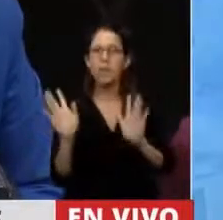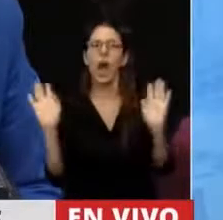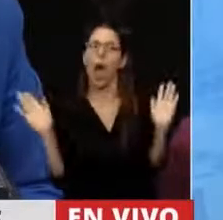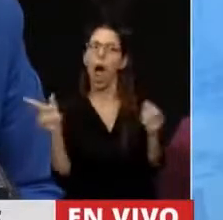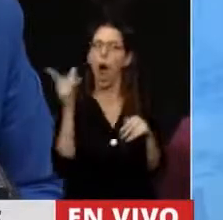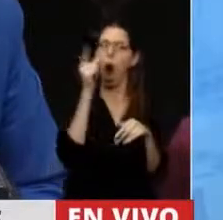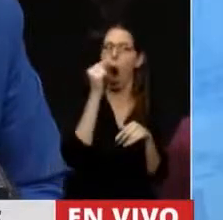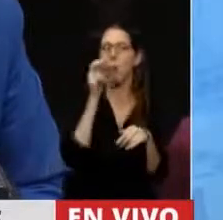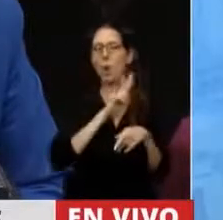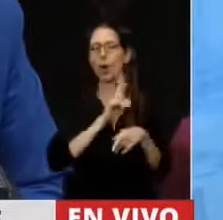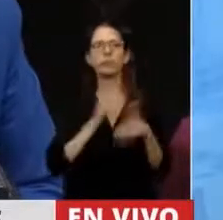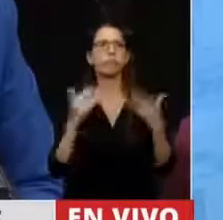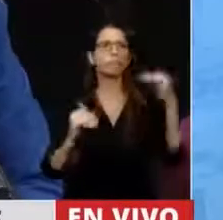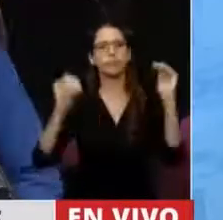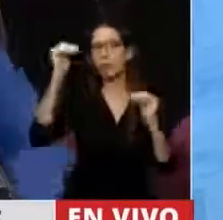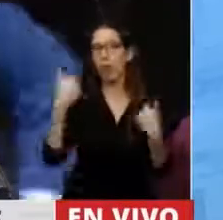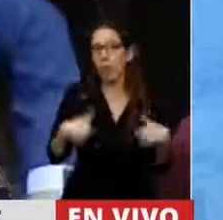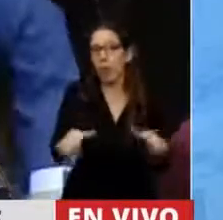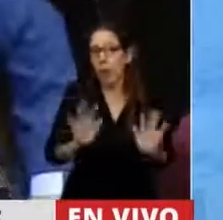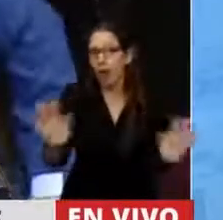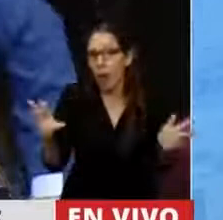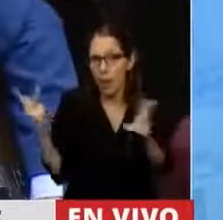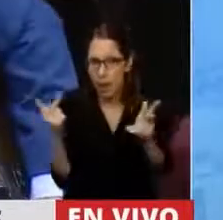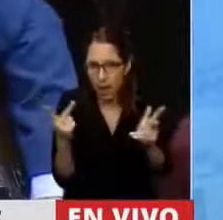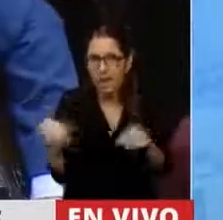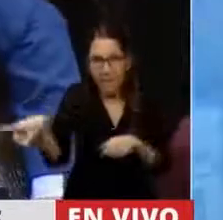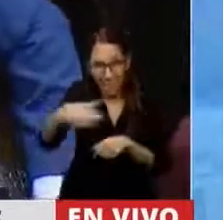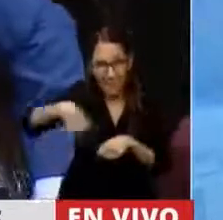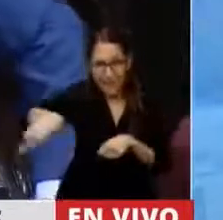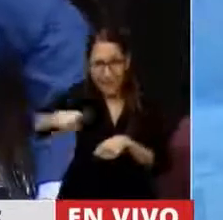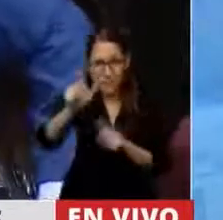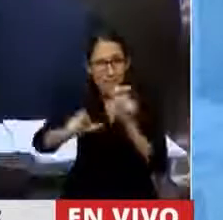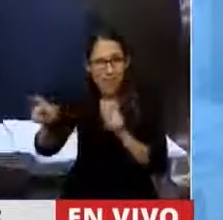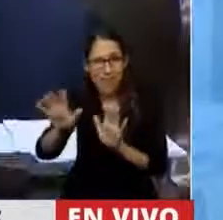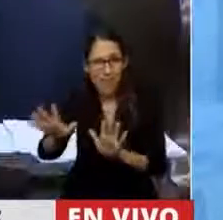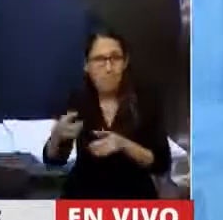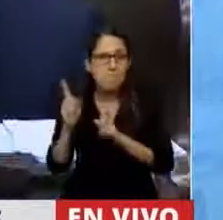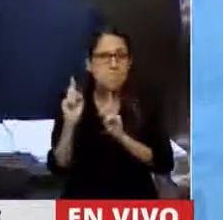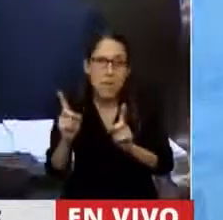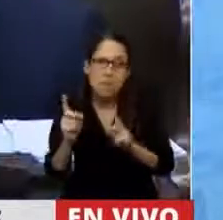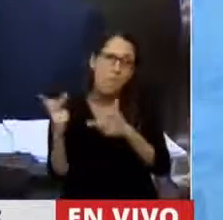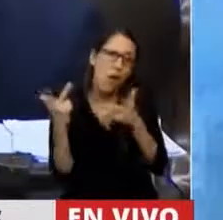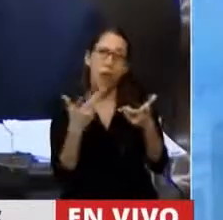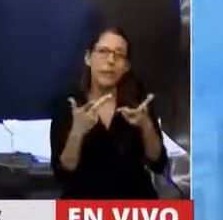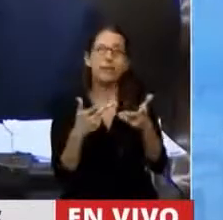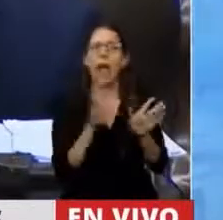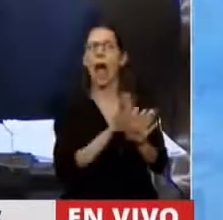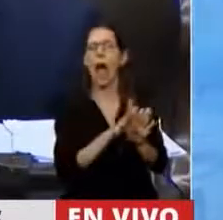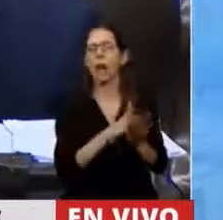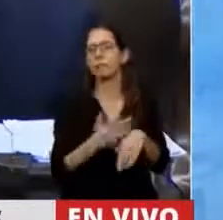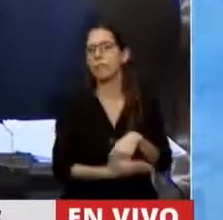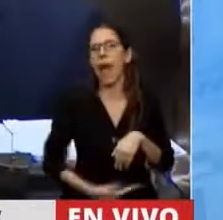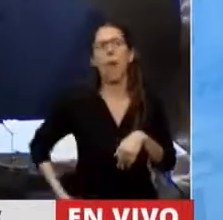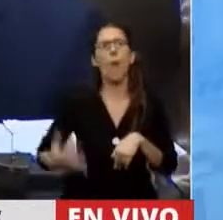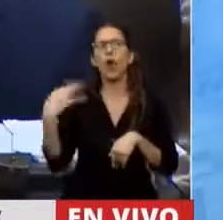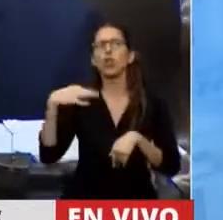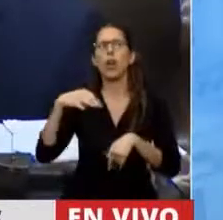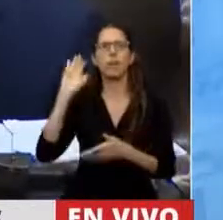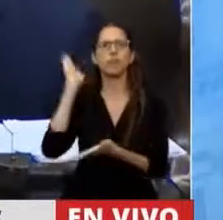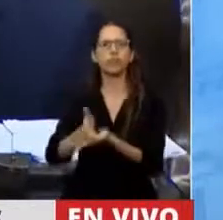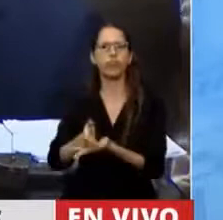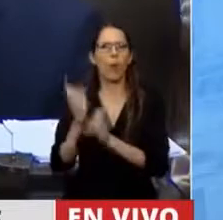y la mujer, esos mismos vuelven a repetir que el aborto debe seguir penalizado. Pero